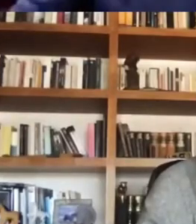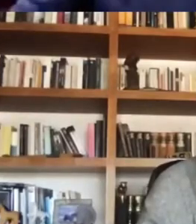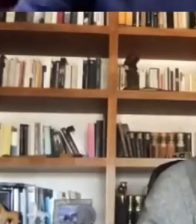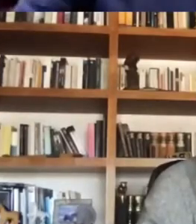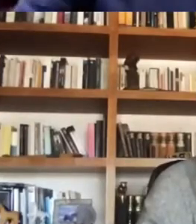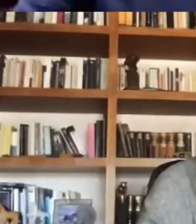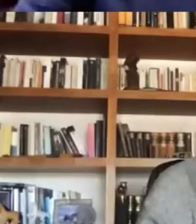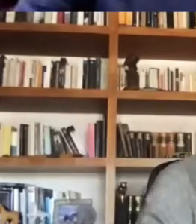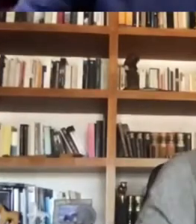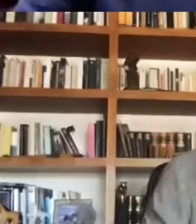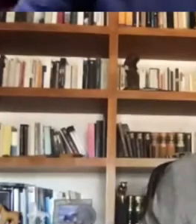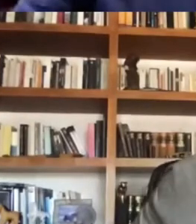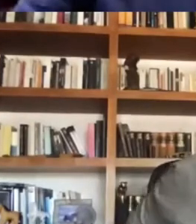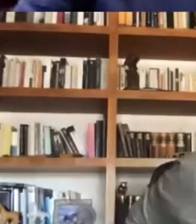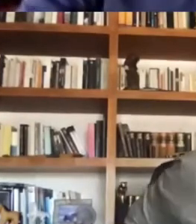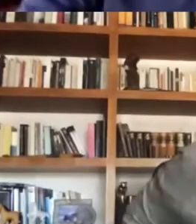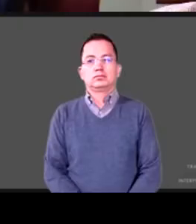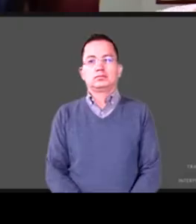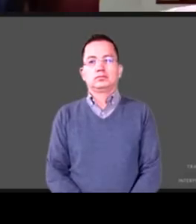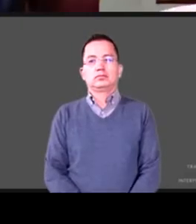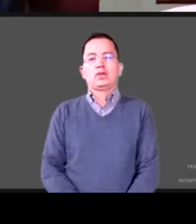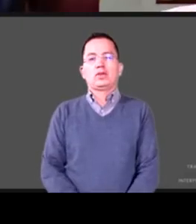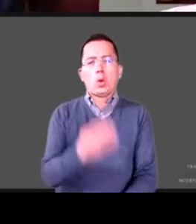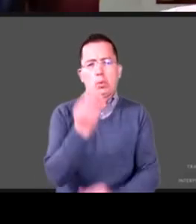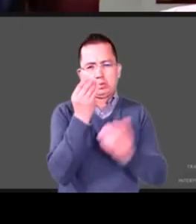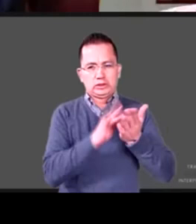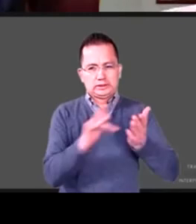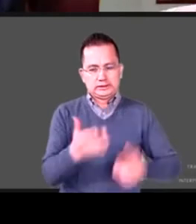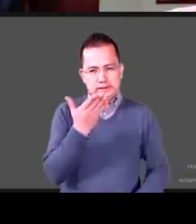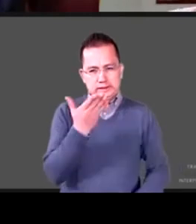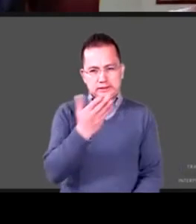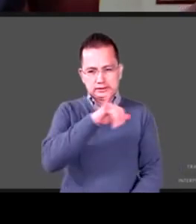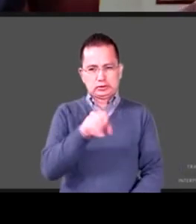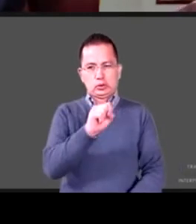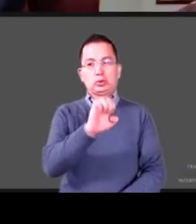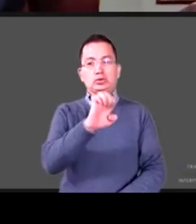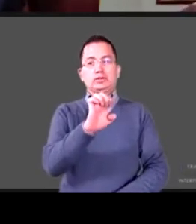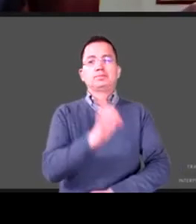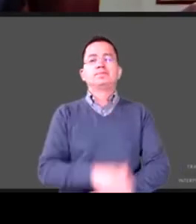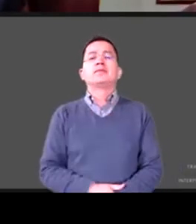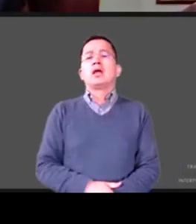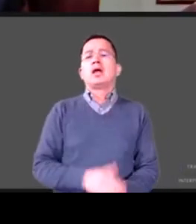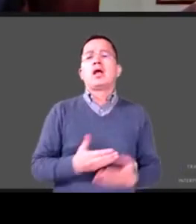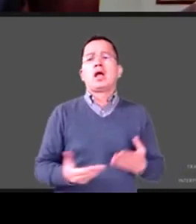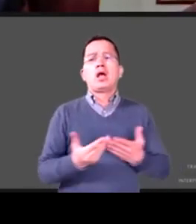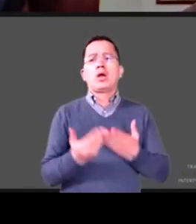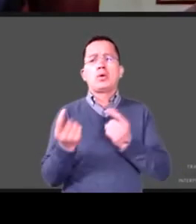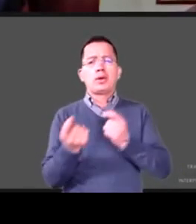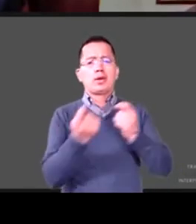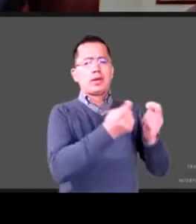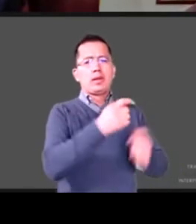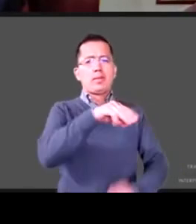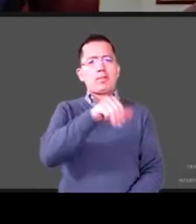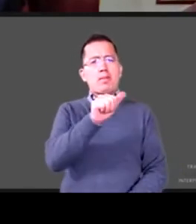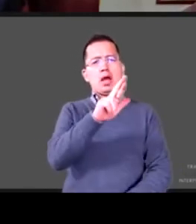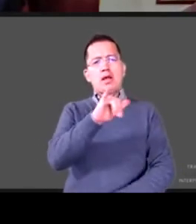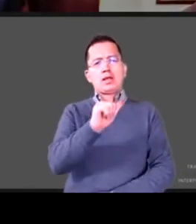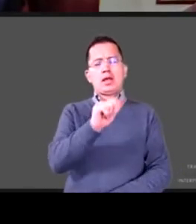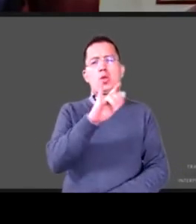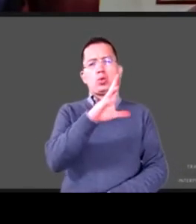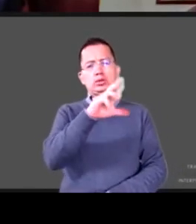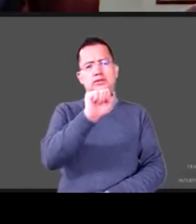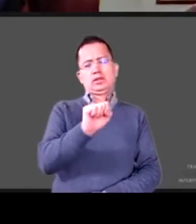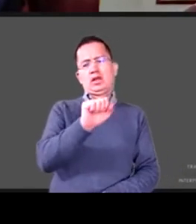Muchísimas muchísimas gracias José Nabor y bueno pues ahora vamos a escuchar la intervención de Mario Luis Fuentes quien se prepara también